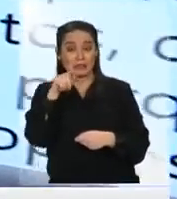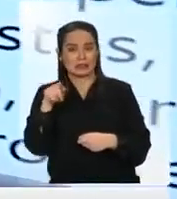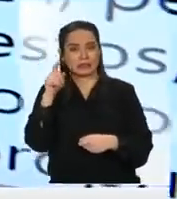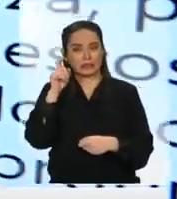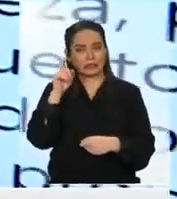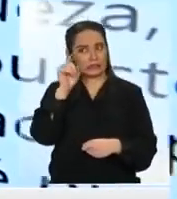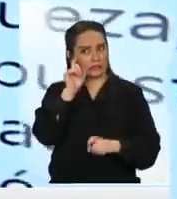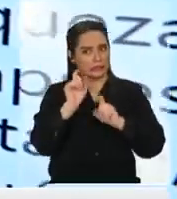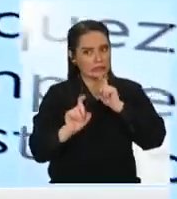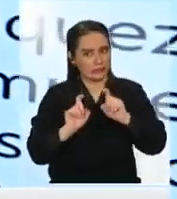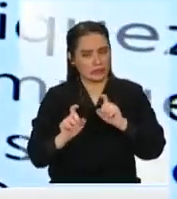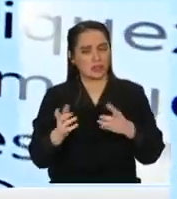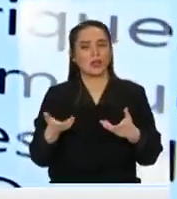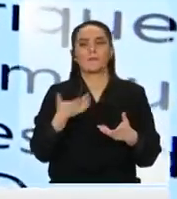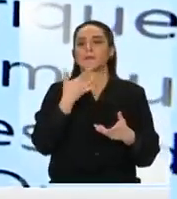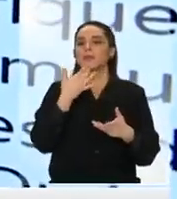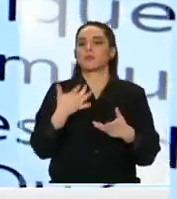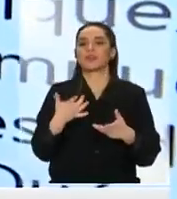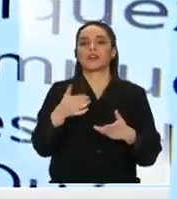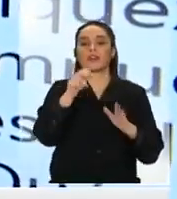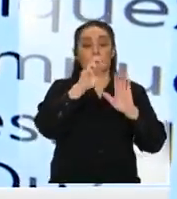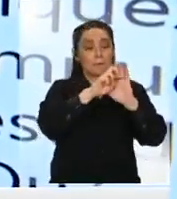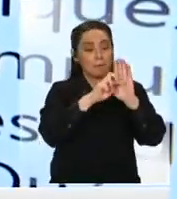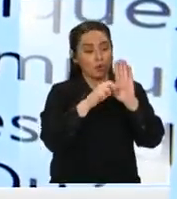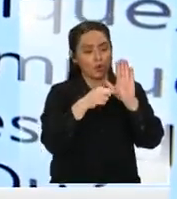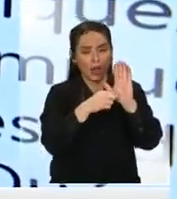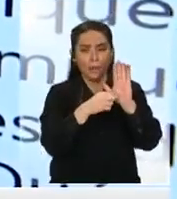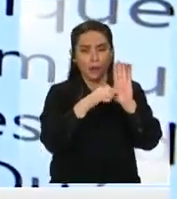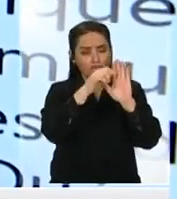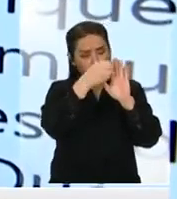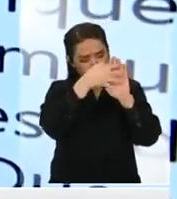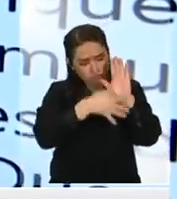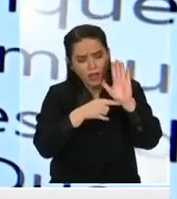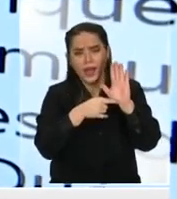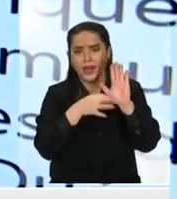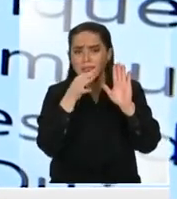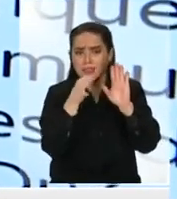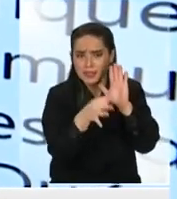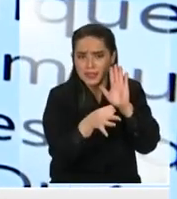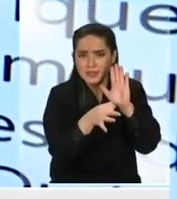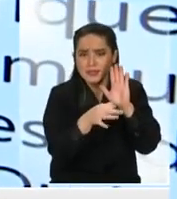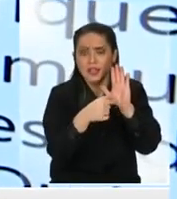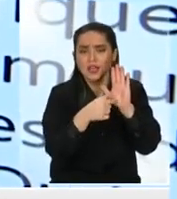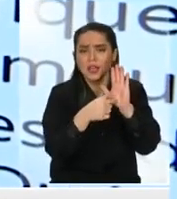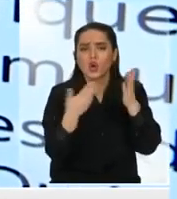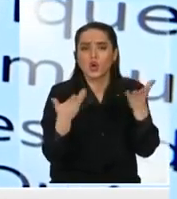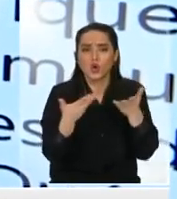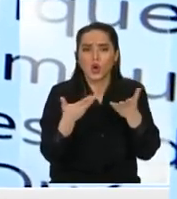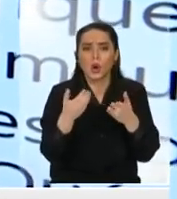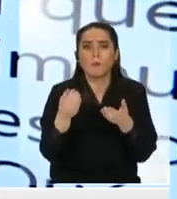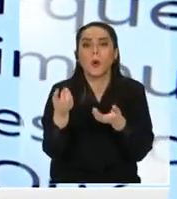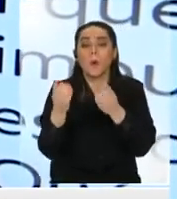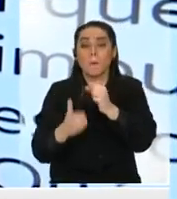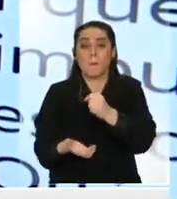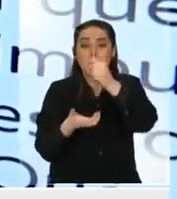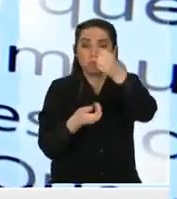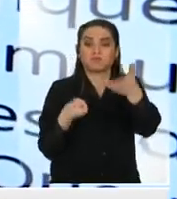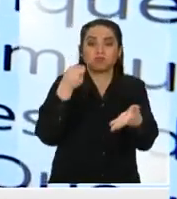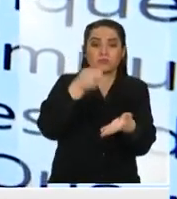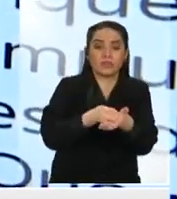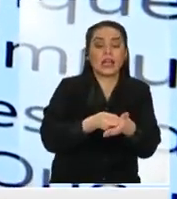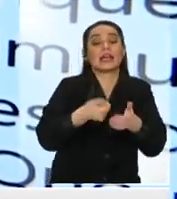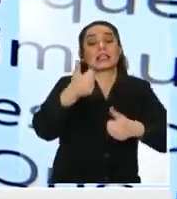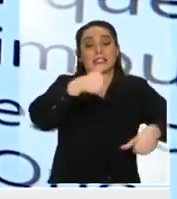ha leído el programa. Hay una gran parte dedicada a cómo vamos a invertir y vamos a aumentar la inversión en ciencia, en tecnología, en educación